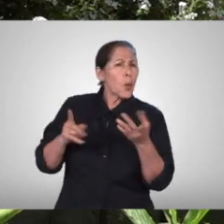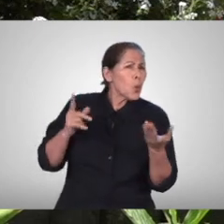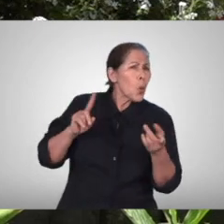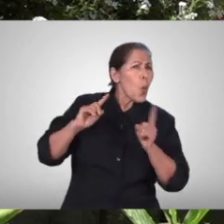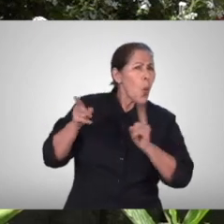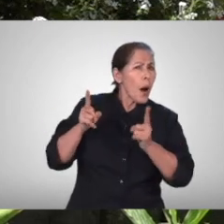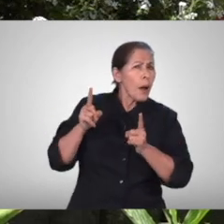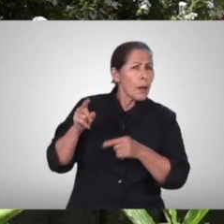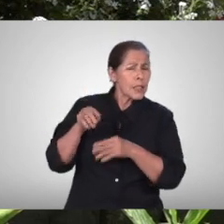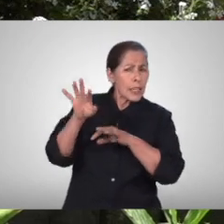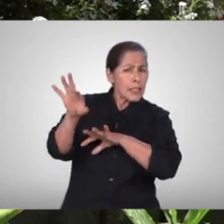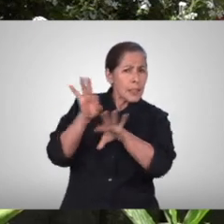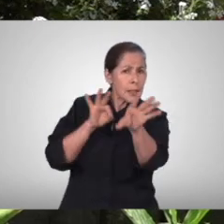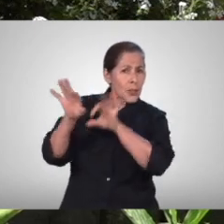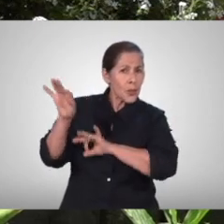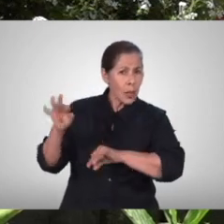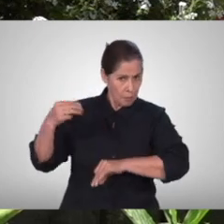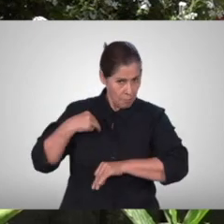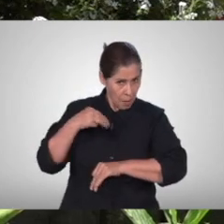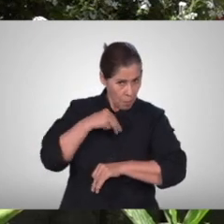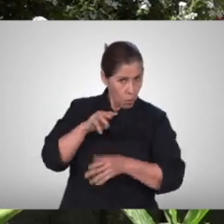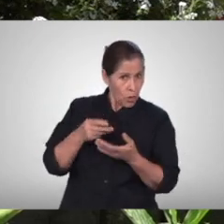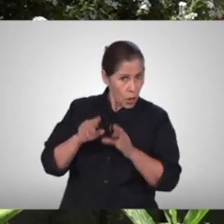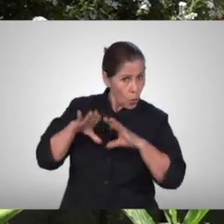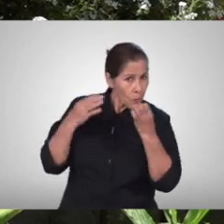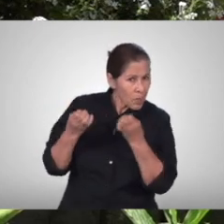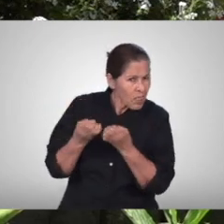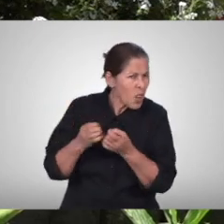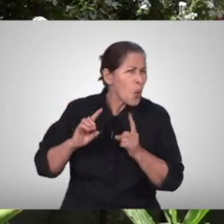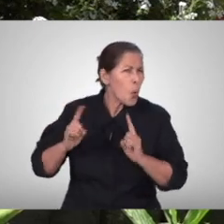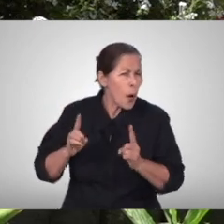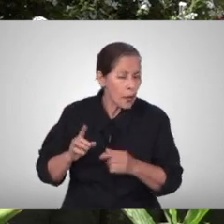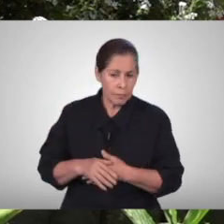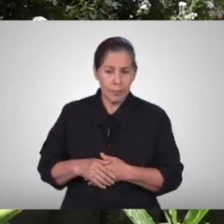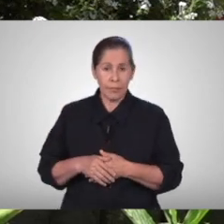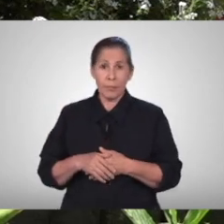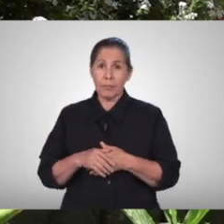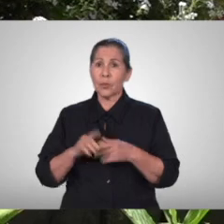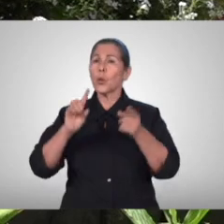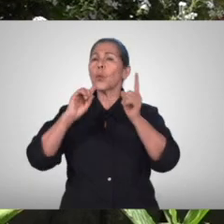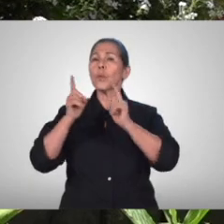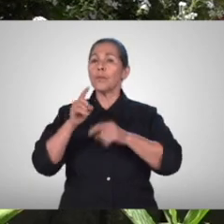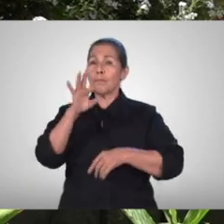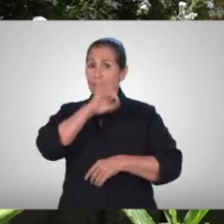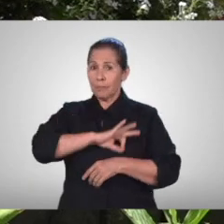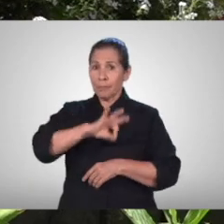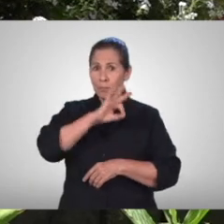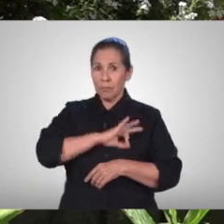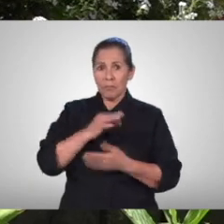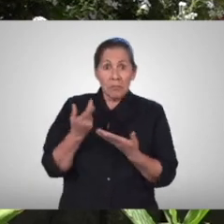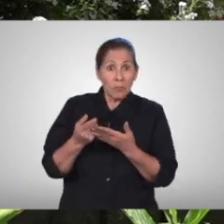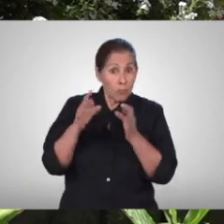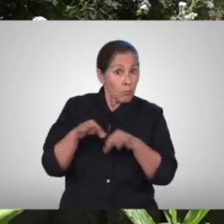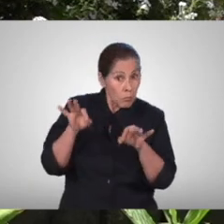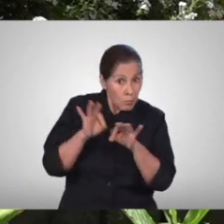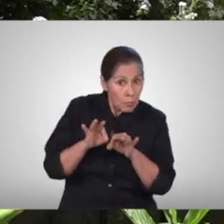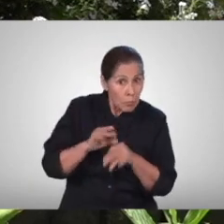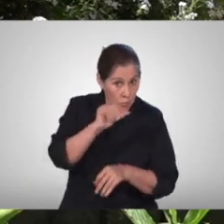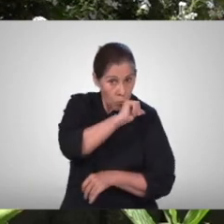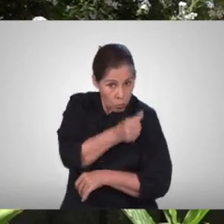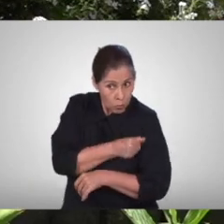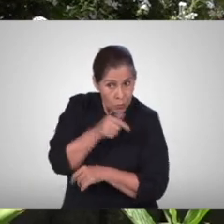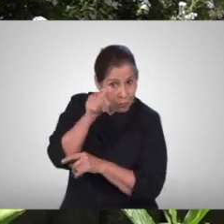vamos a elegir a nuestros representantes estudiantiles cuál es el beneficio de contar con autoridades estudiantiles que son